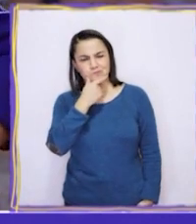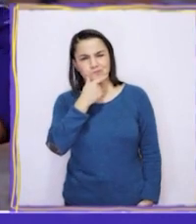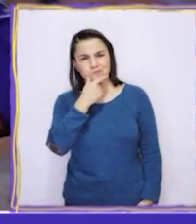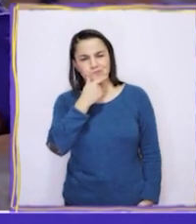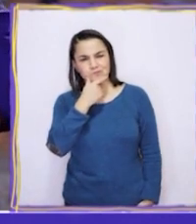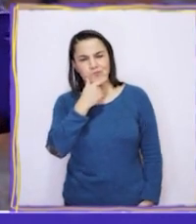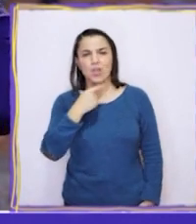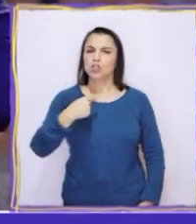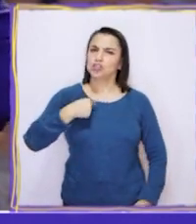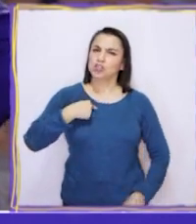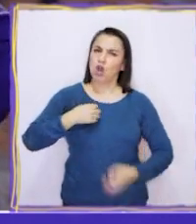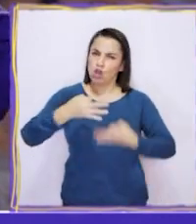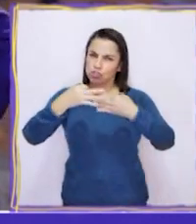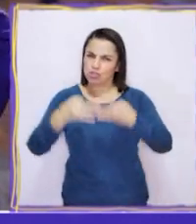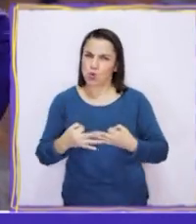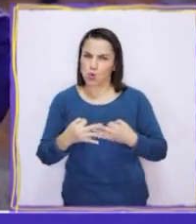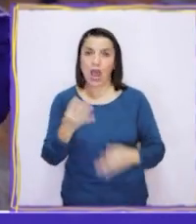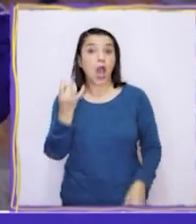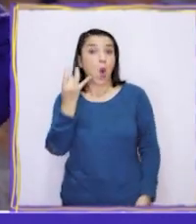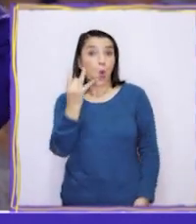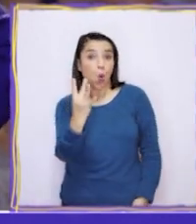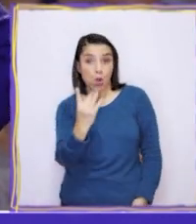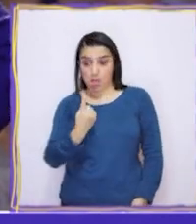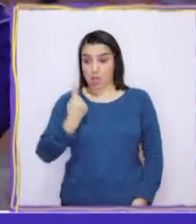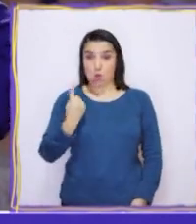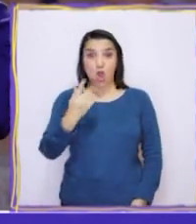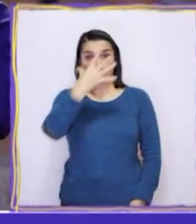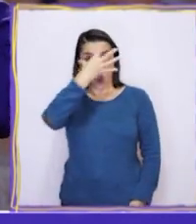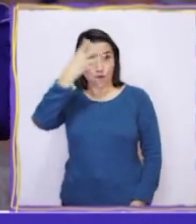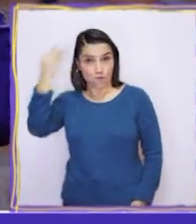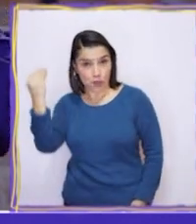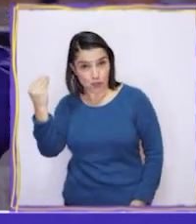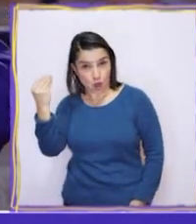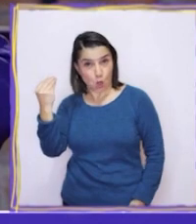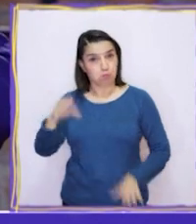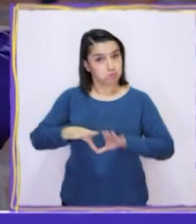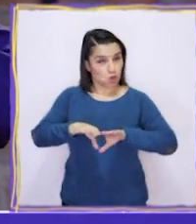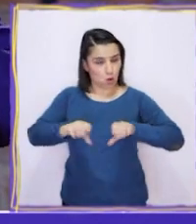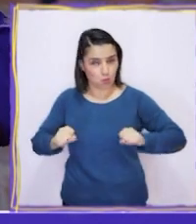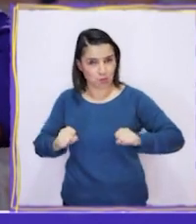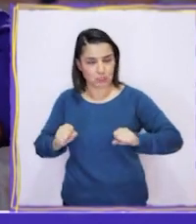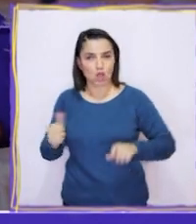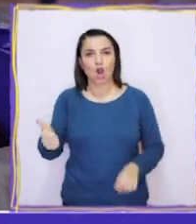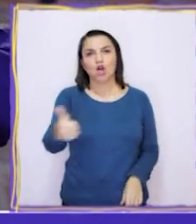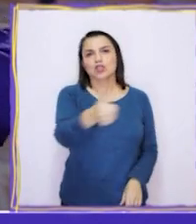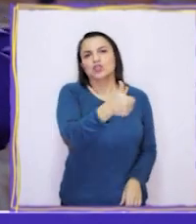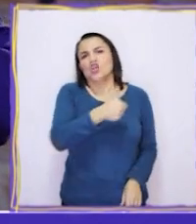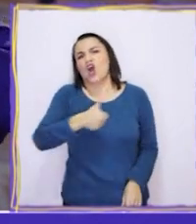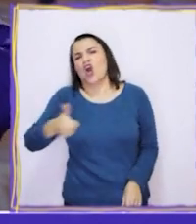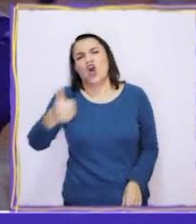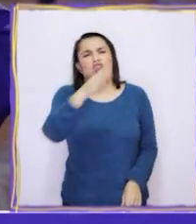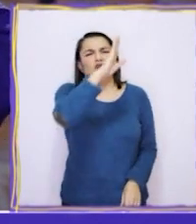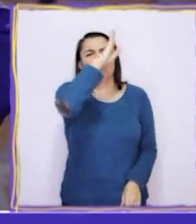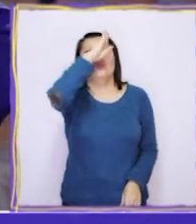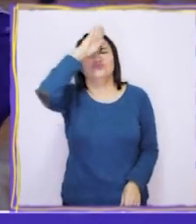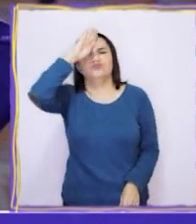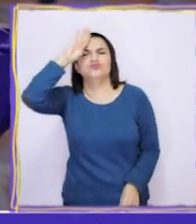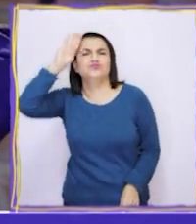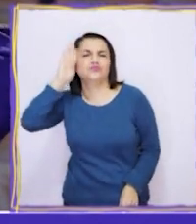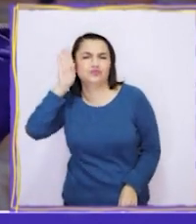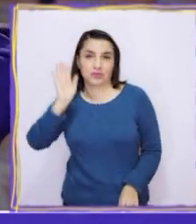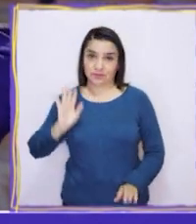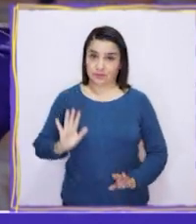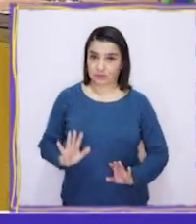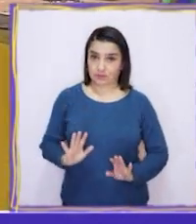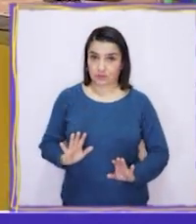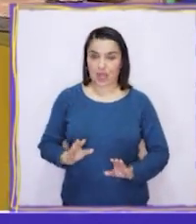Vamos a ver. Estoy segura que yo no soy la única que olvidó lo prometido. Estamos todos con demasiadas cosas